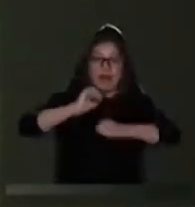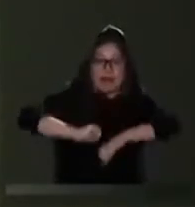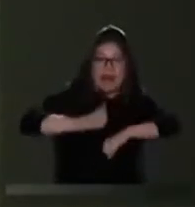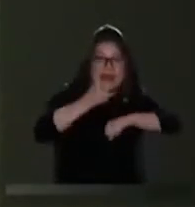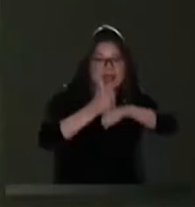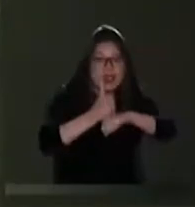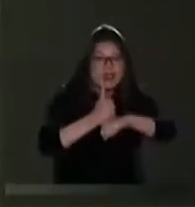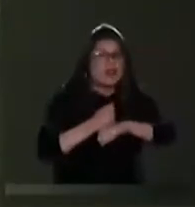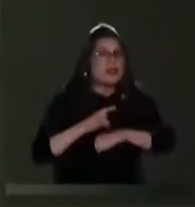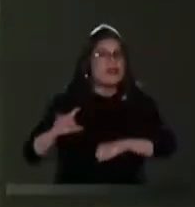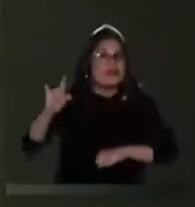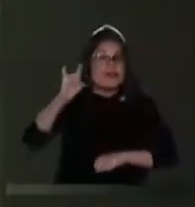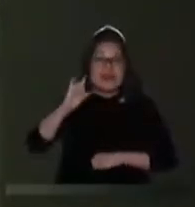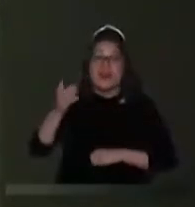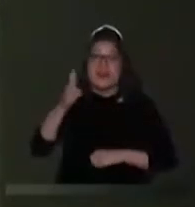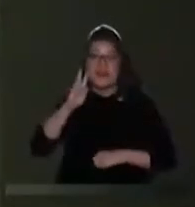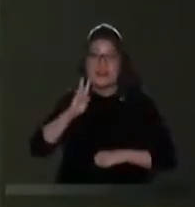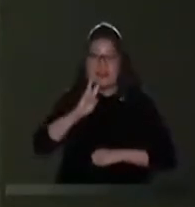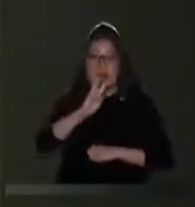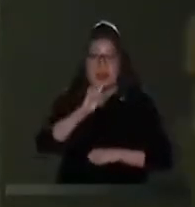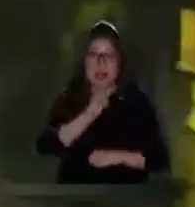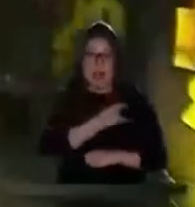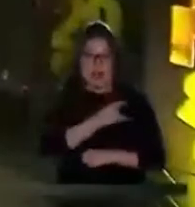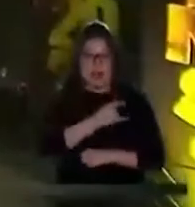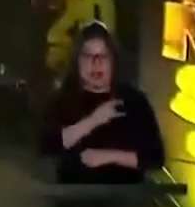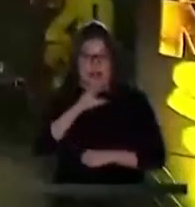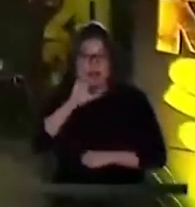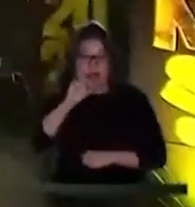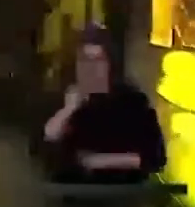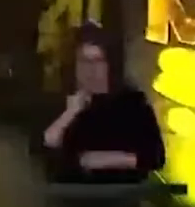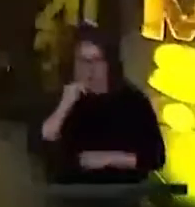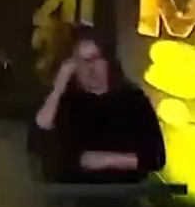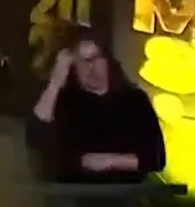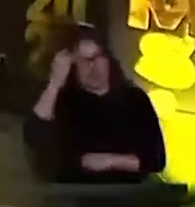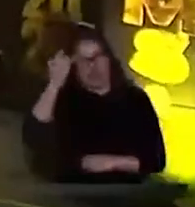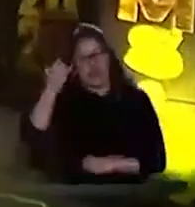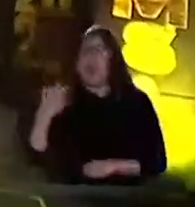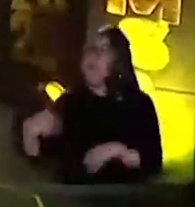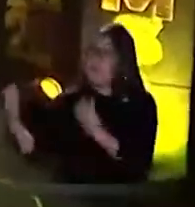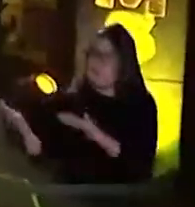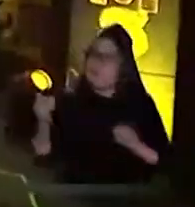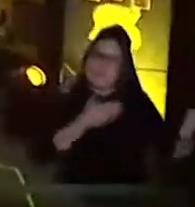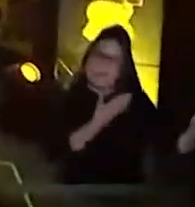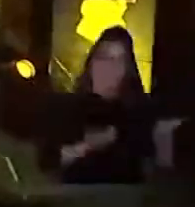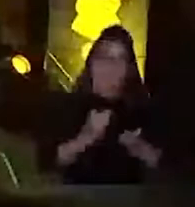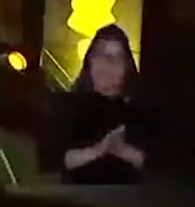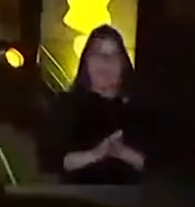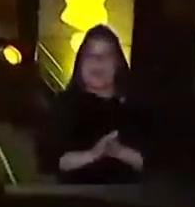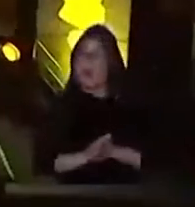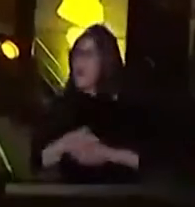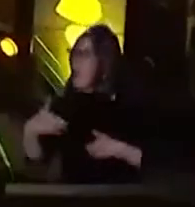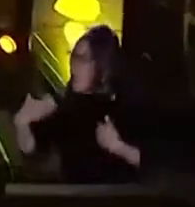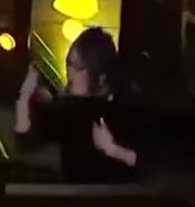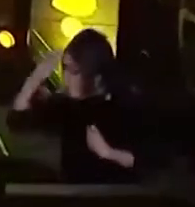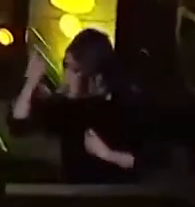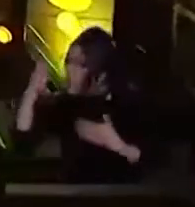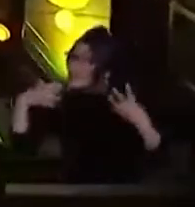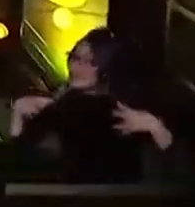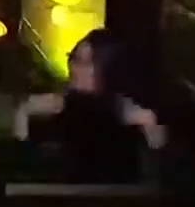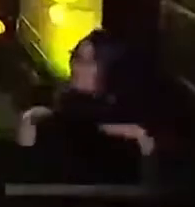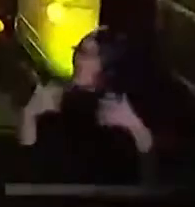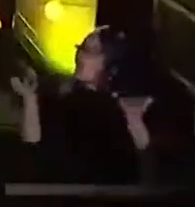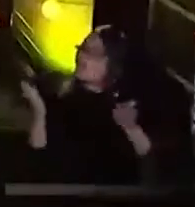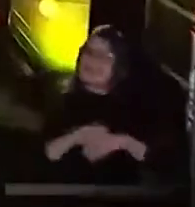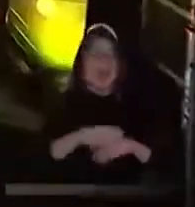Audiovisuales de la Universidad Puz. Bienvenidos Mario, doctor. Hola Mauricio, Jessy, ¿cómo están? Muy bien, gracias. Tiempos